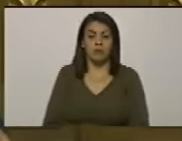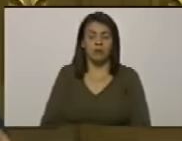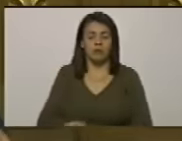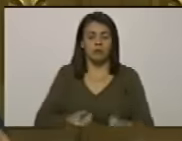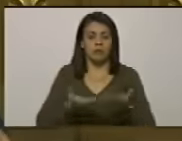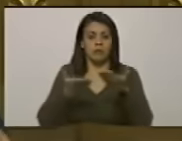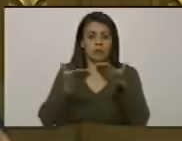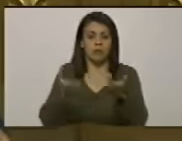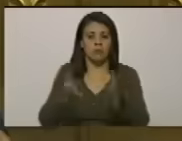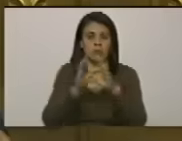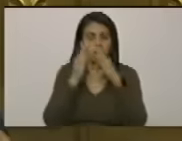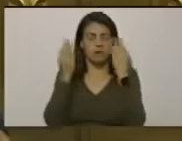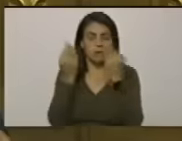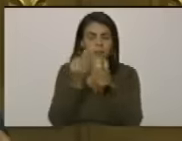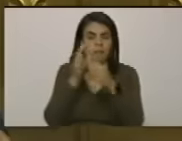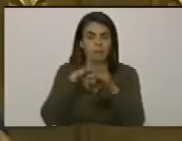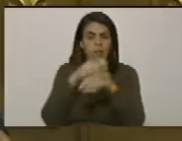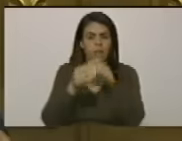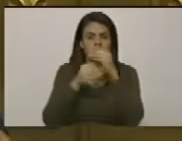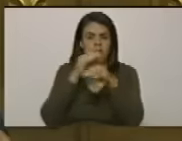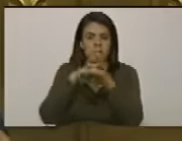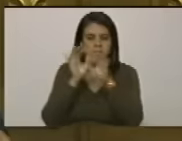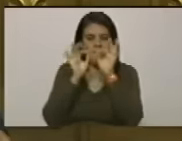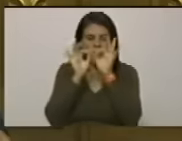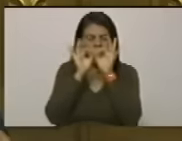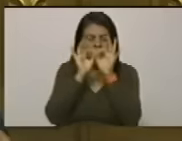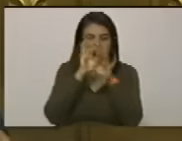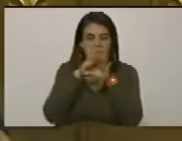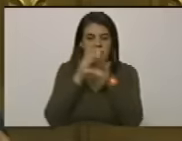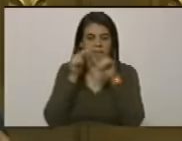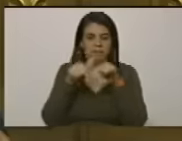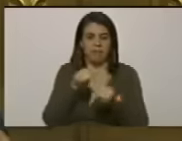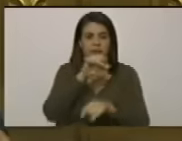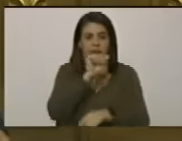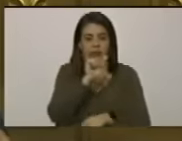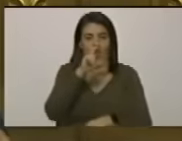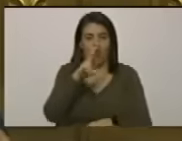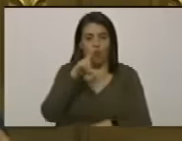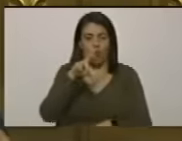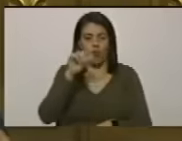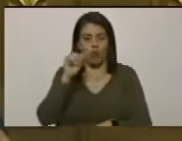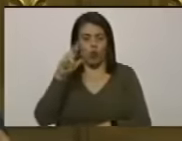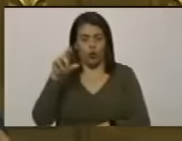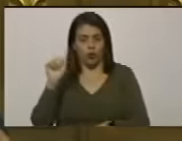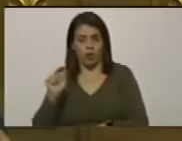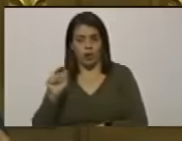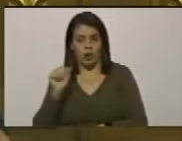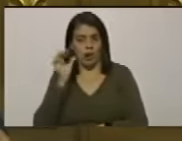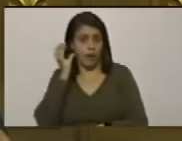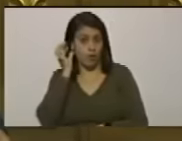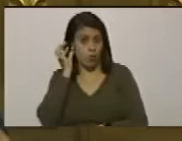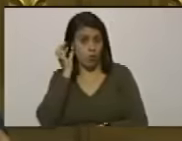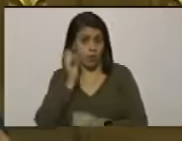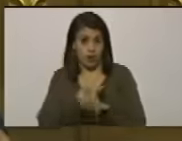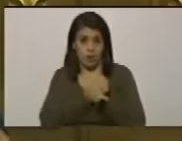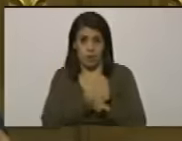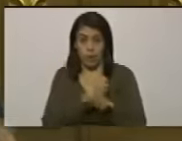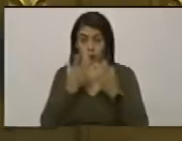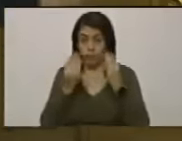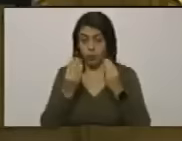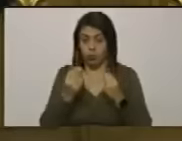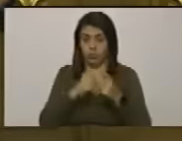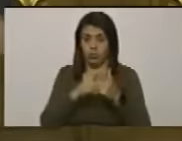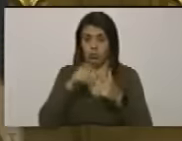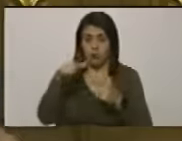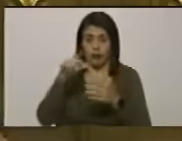entrega a sus familiares particularmente a Aurora una mujer que la queremos mucho y que